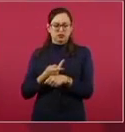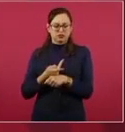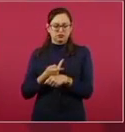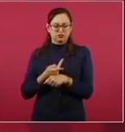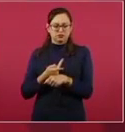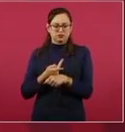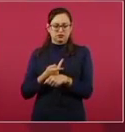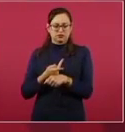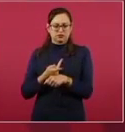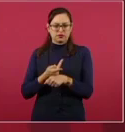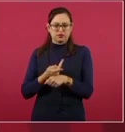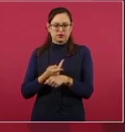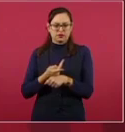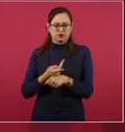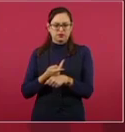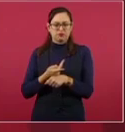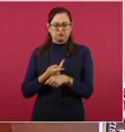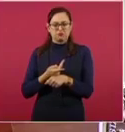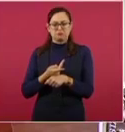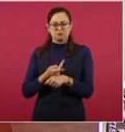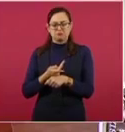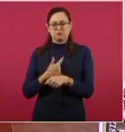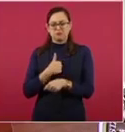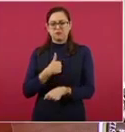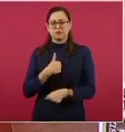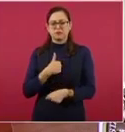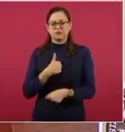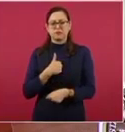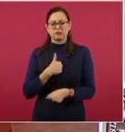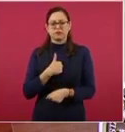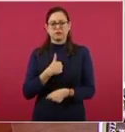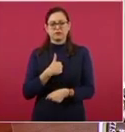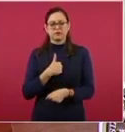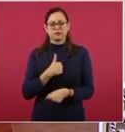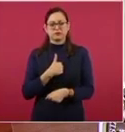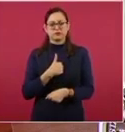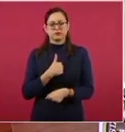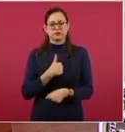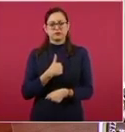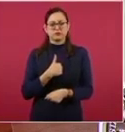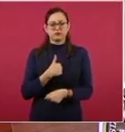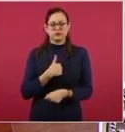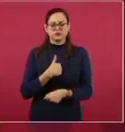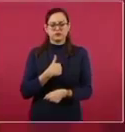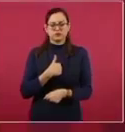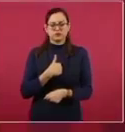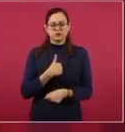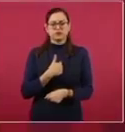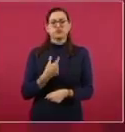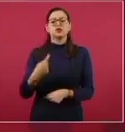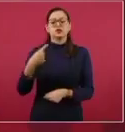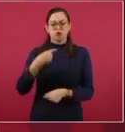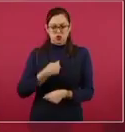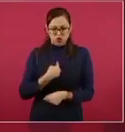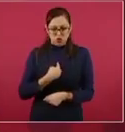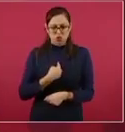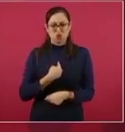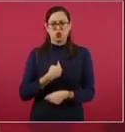lo hice y lo vuelvo